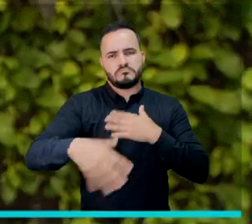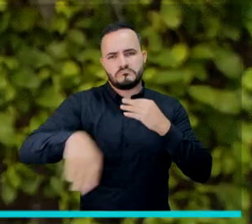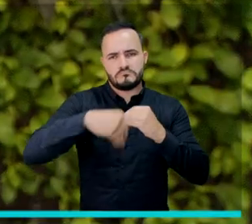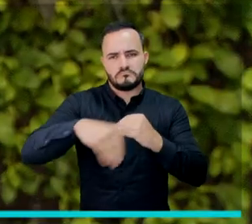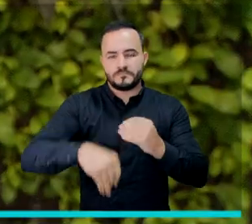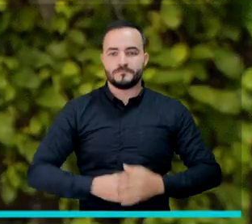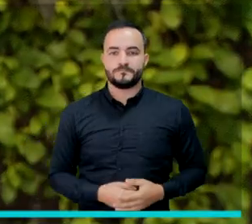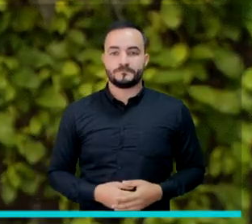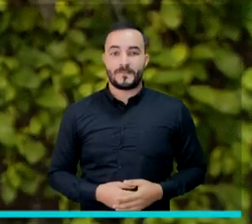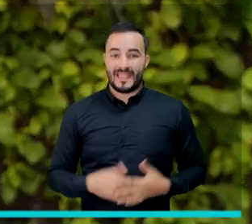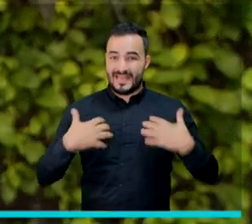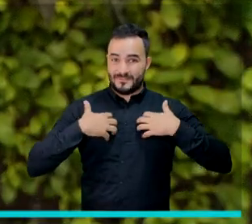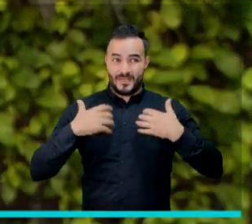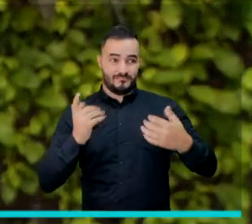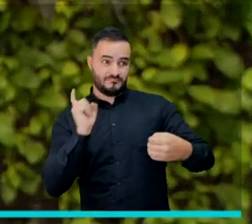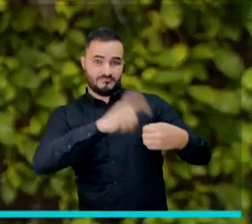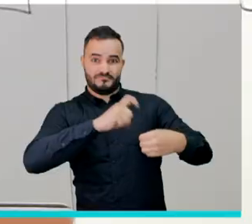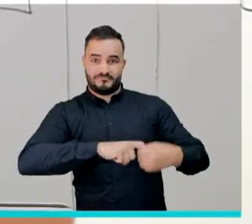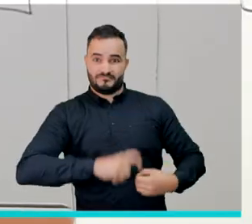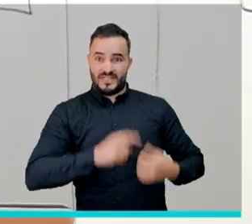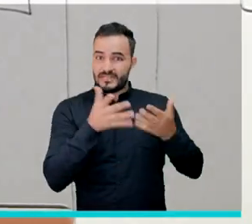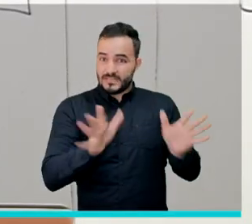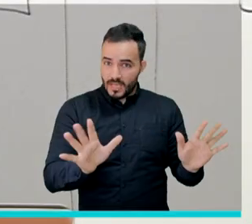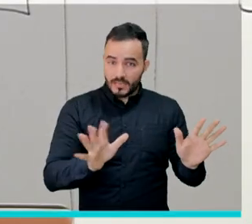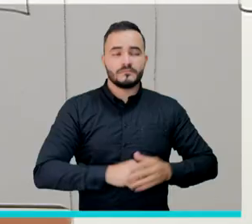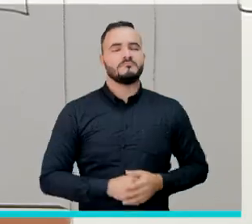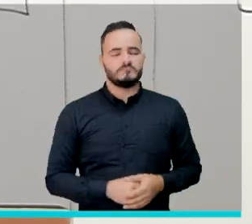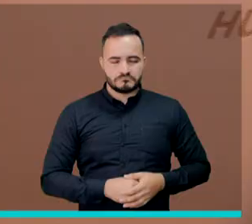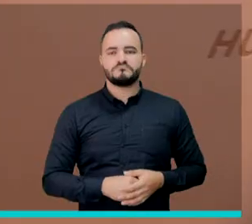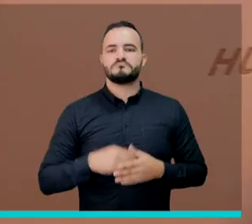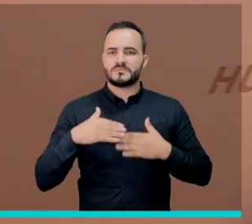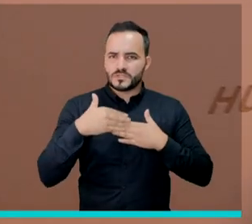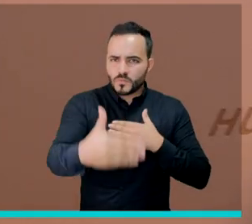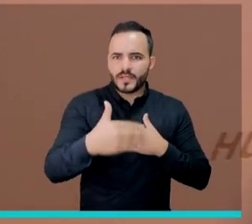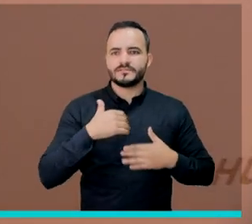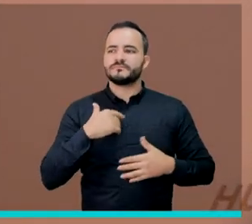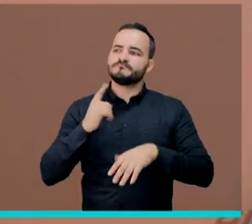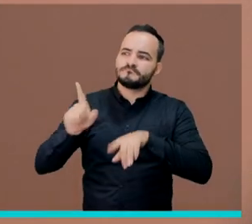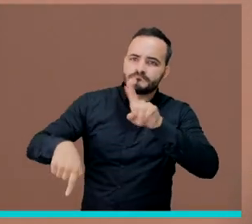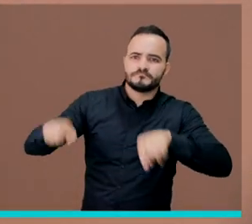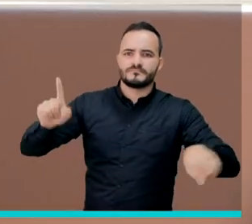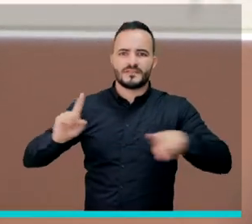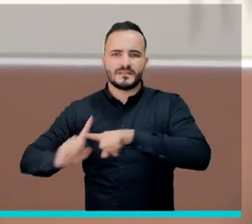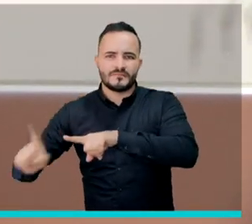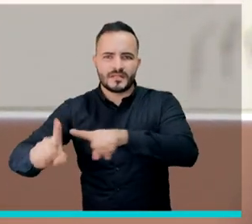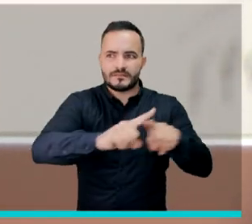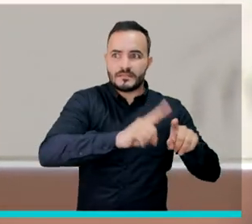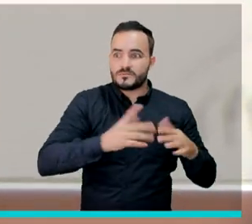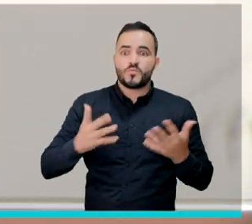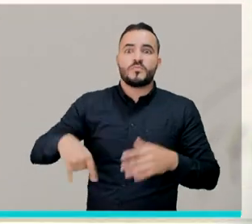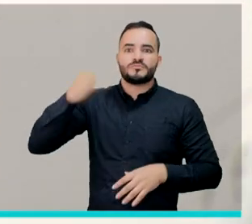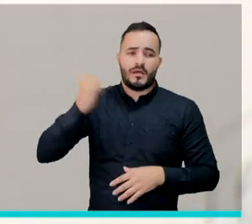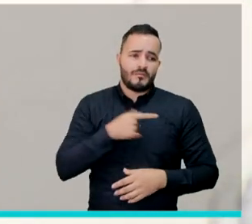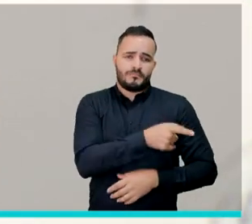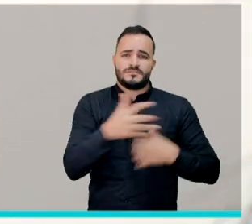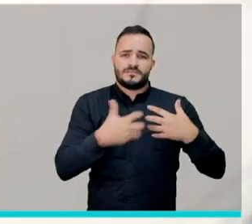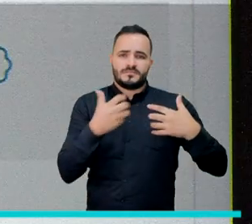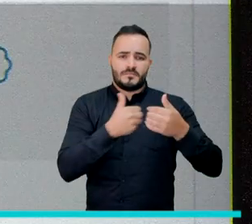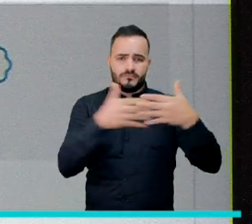Una vez están registrados los animales en la plataforma, pues ya digamos que con esas pequeñas variables nosotros podemos